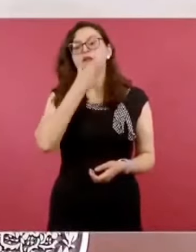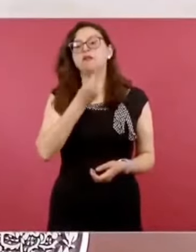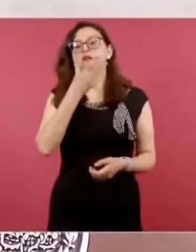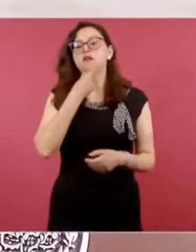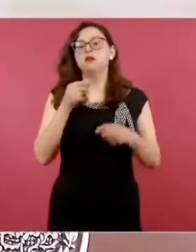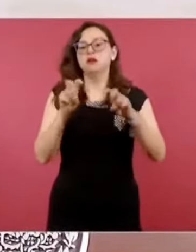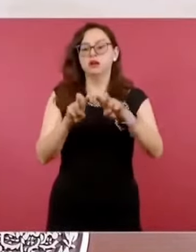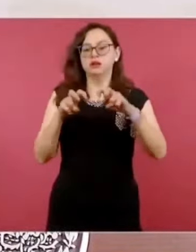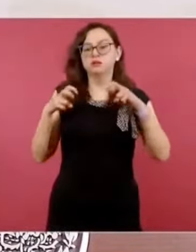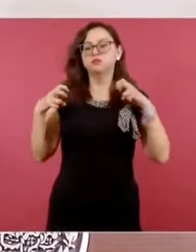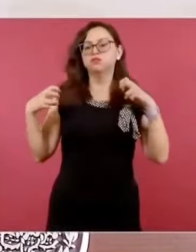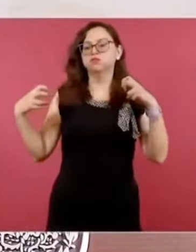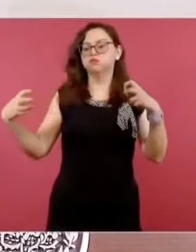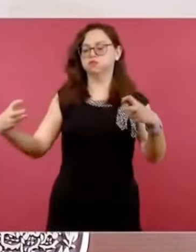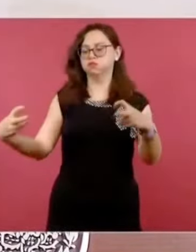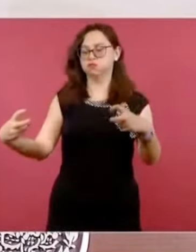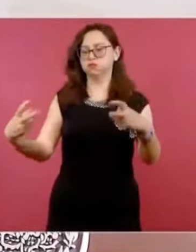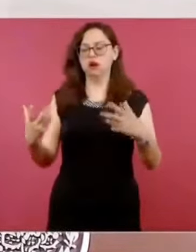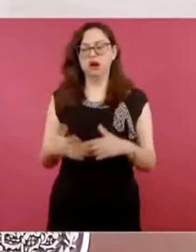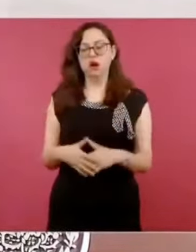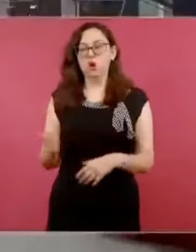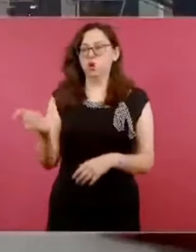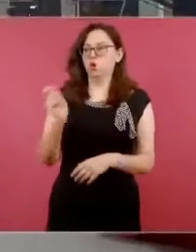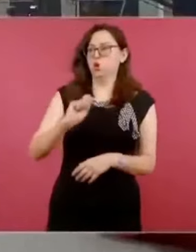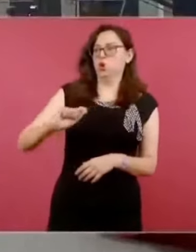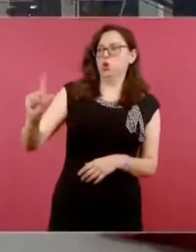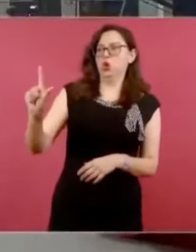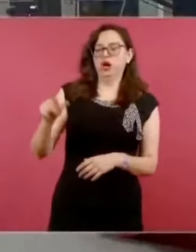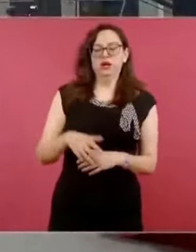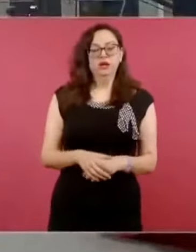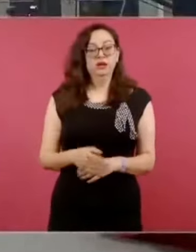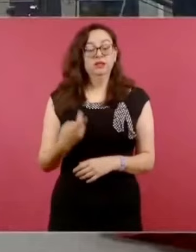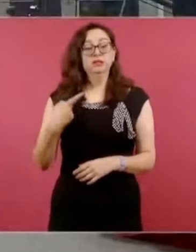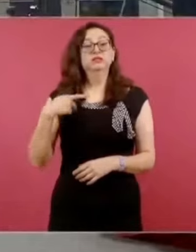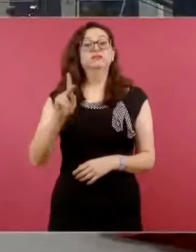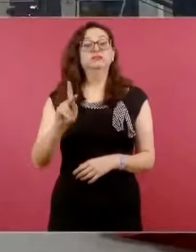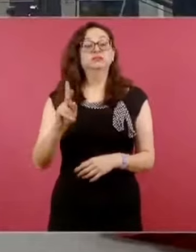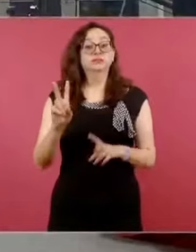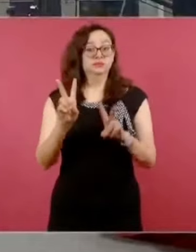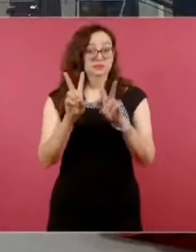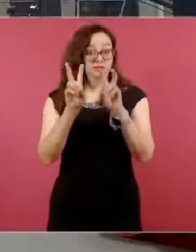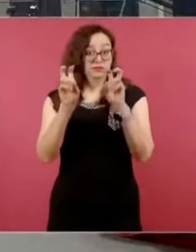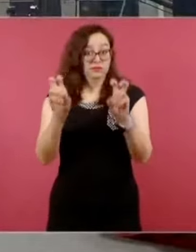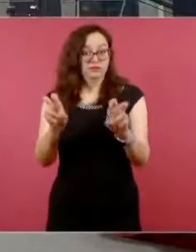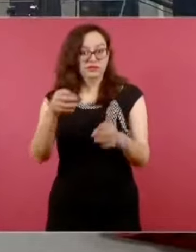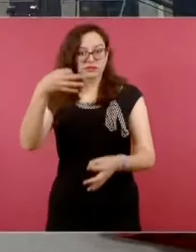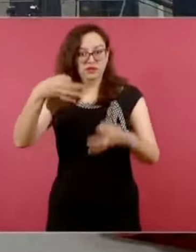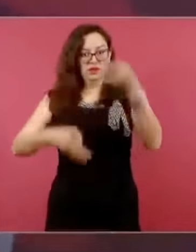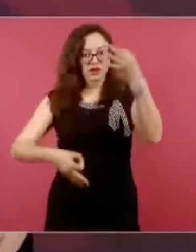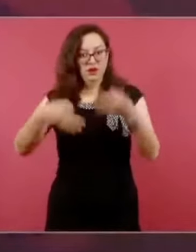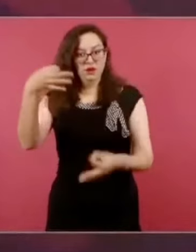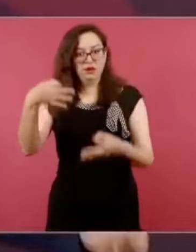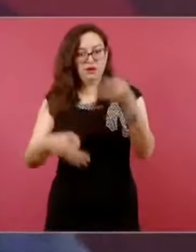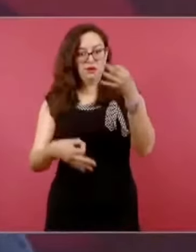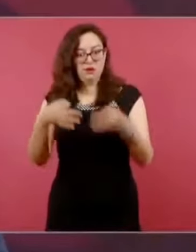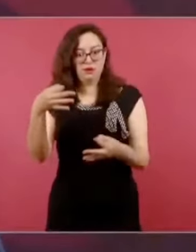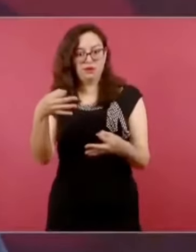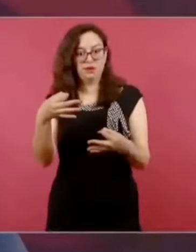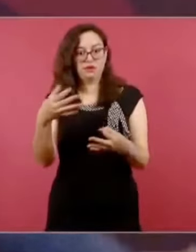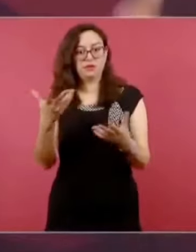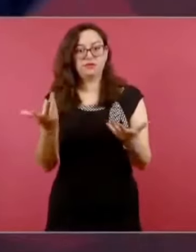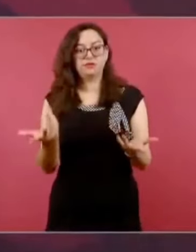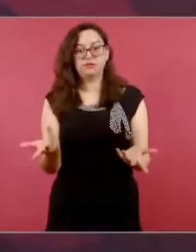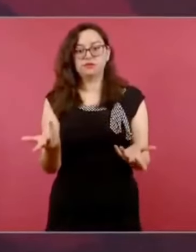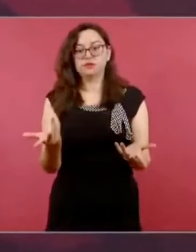guardó en una gaveta de su